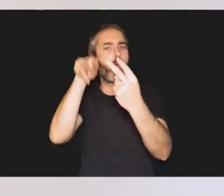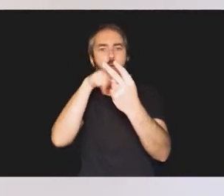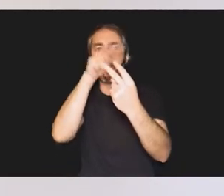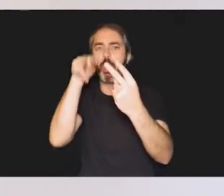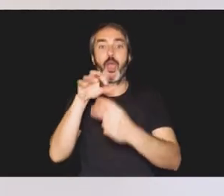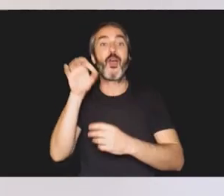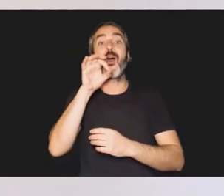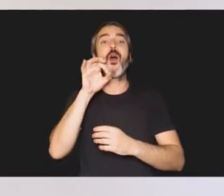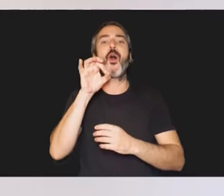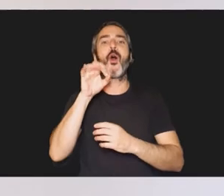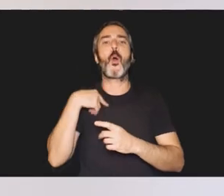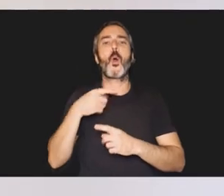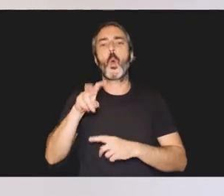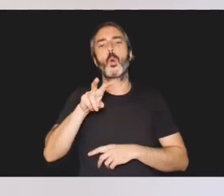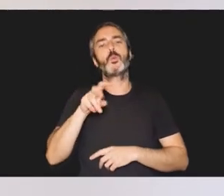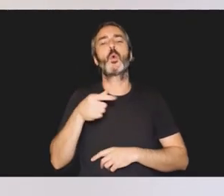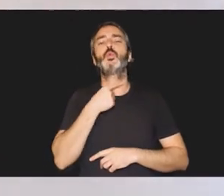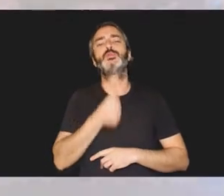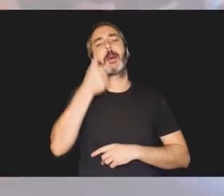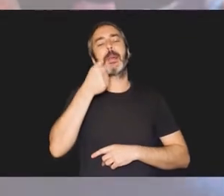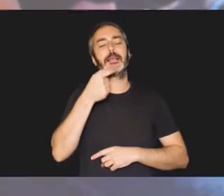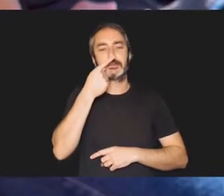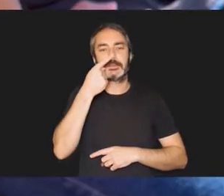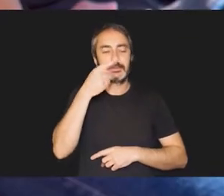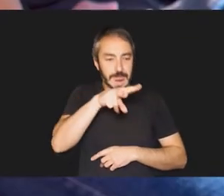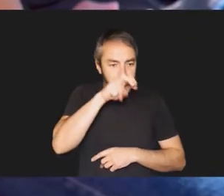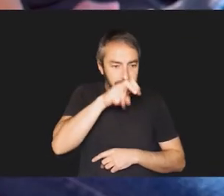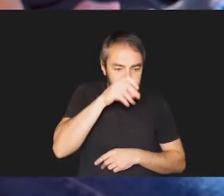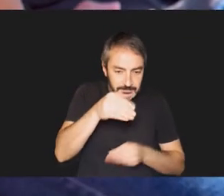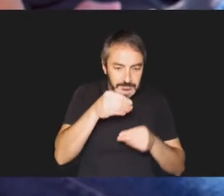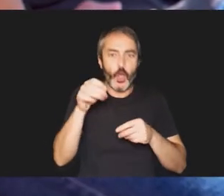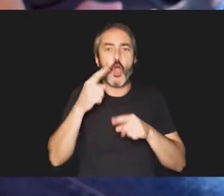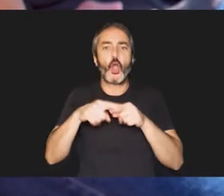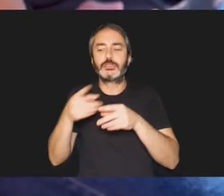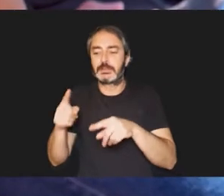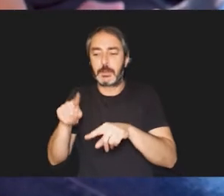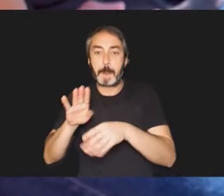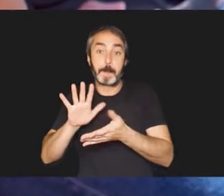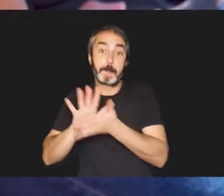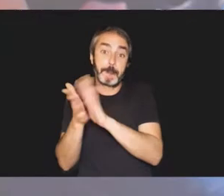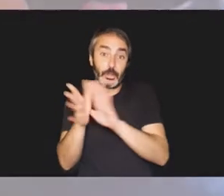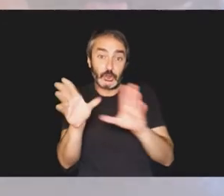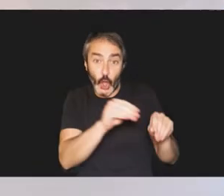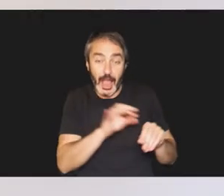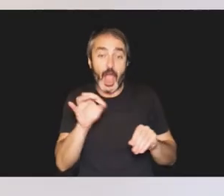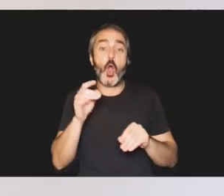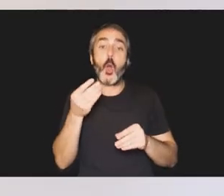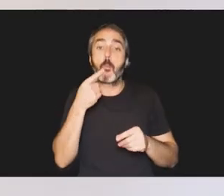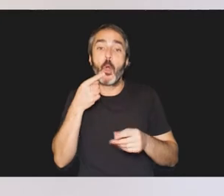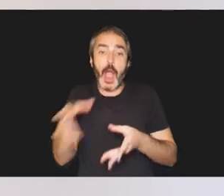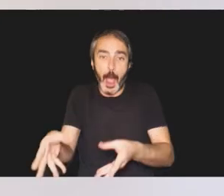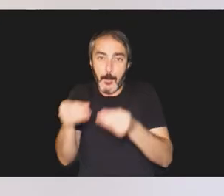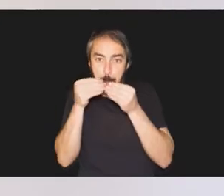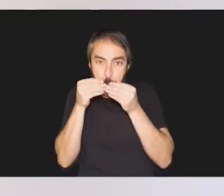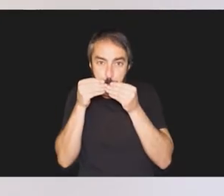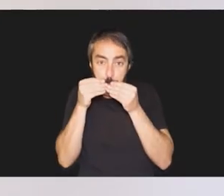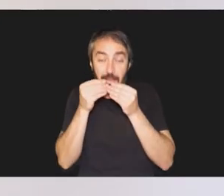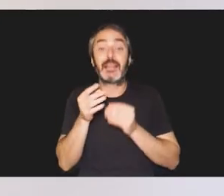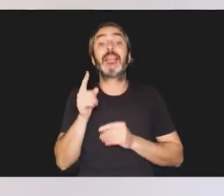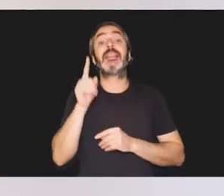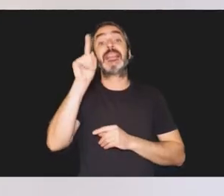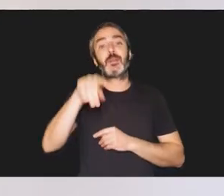hablas o que prefiera utilizar el olfato y el tacto o se lleve objetos constantemente a la boca. En relación a las conductas,